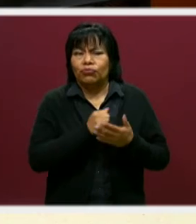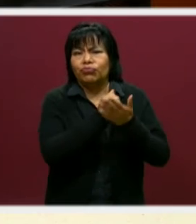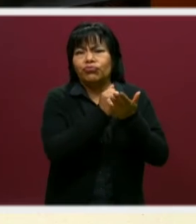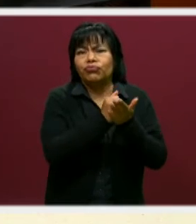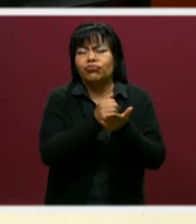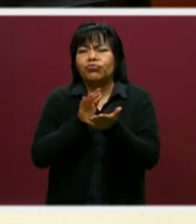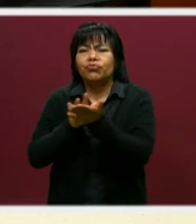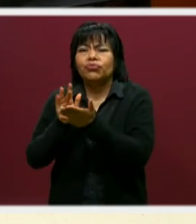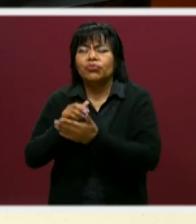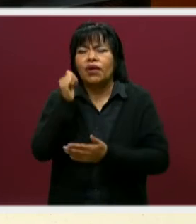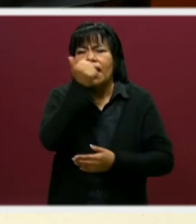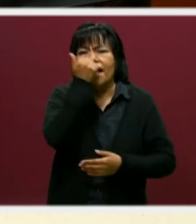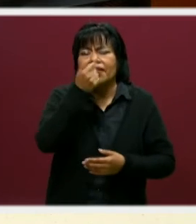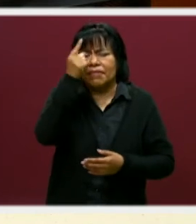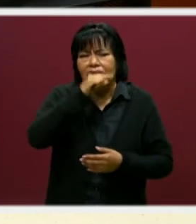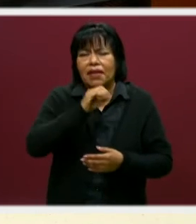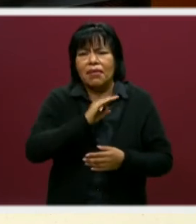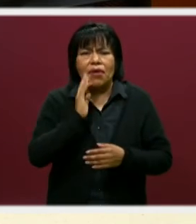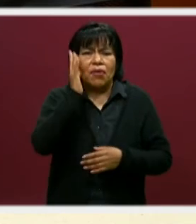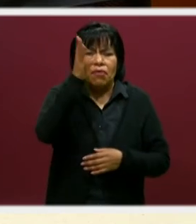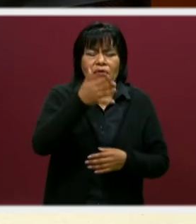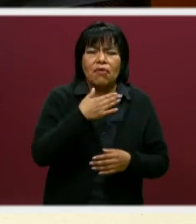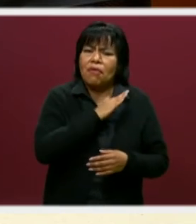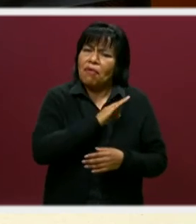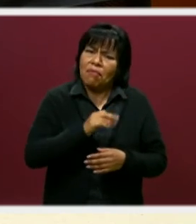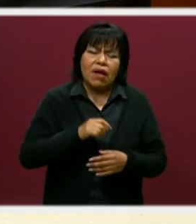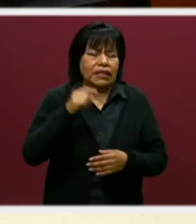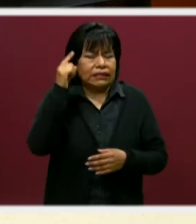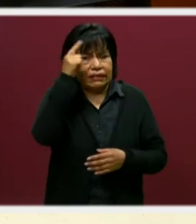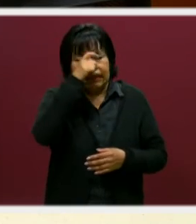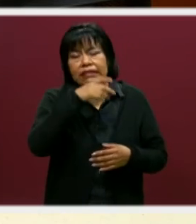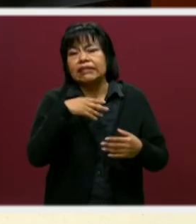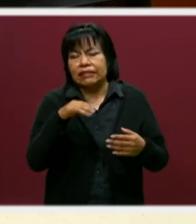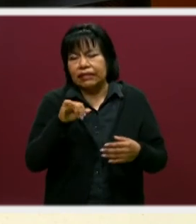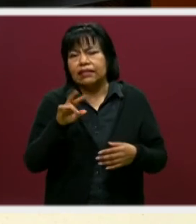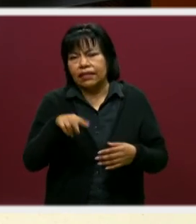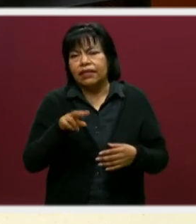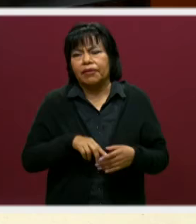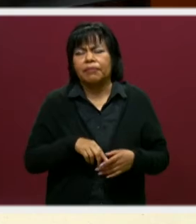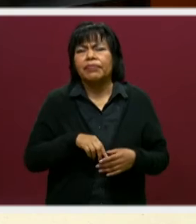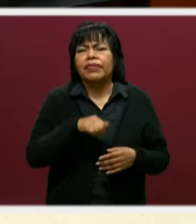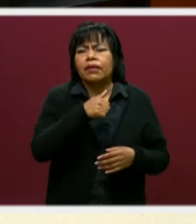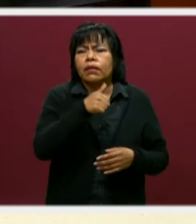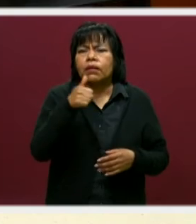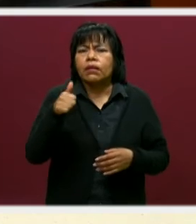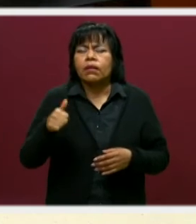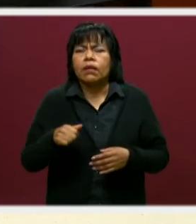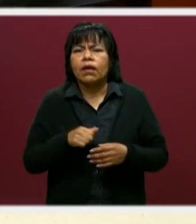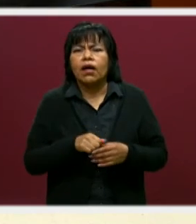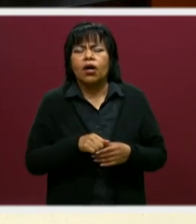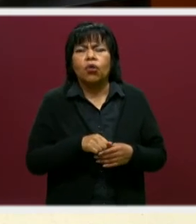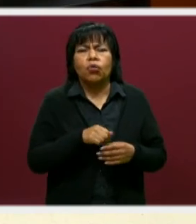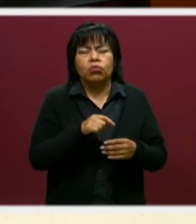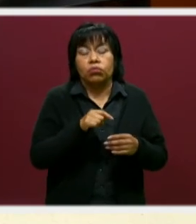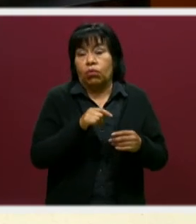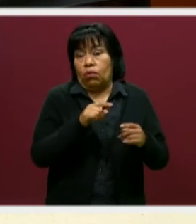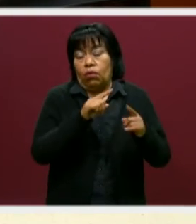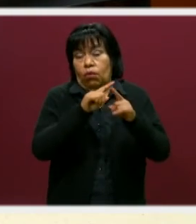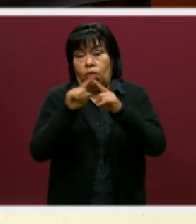sus jóvenes para que puedan salir adelante en este mundo tan difícil también. Así es, cada carrera tiene posibilidades